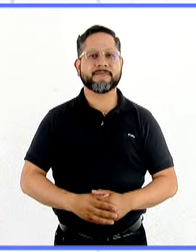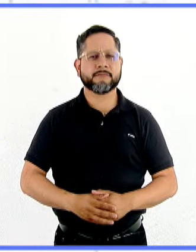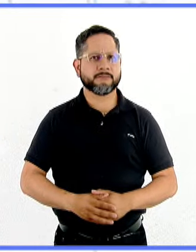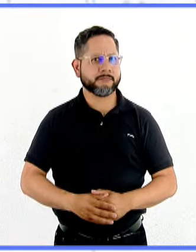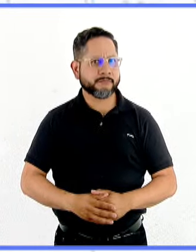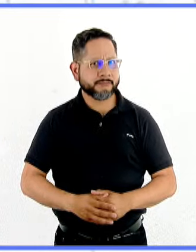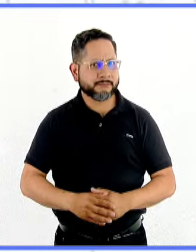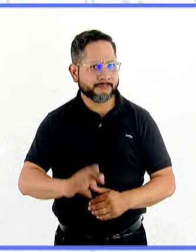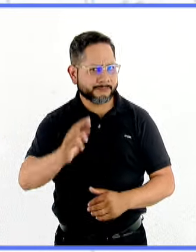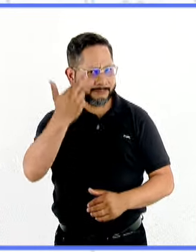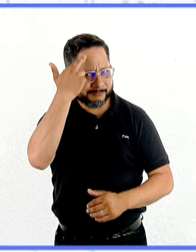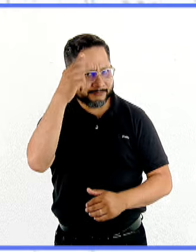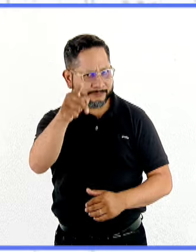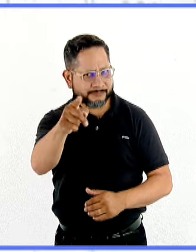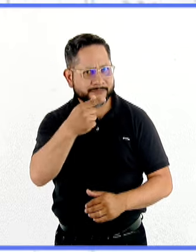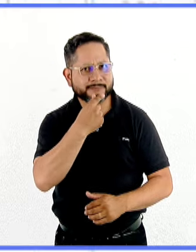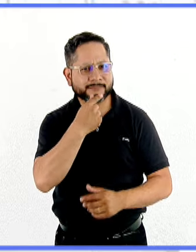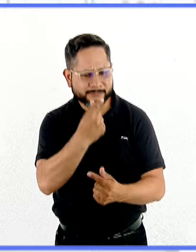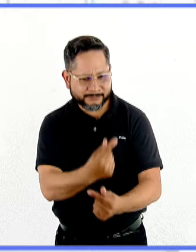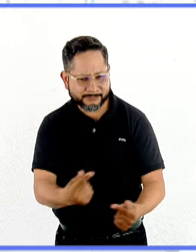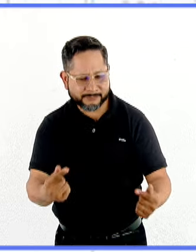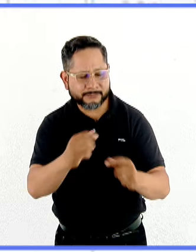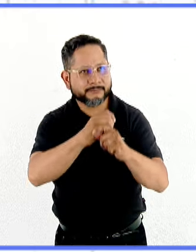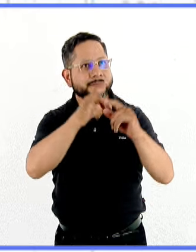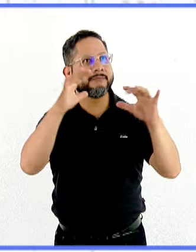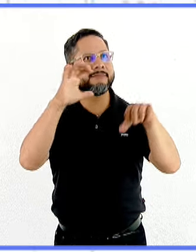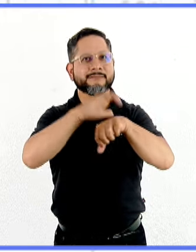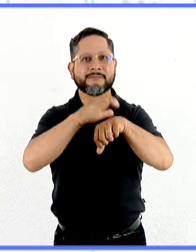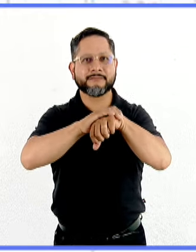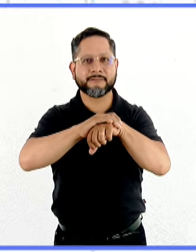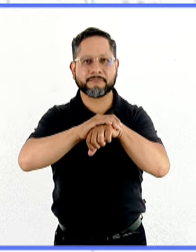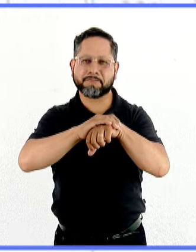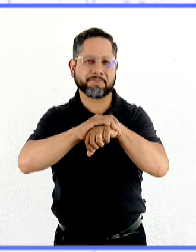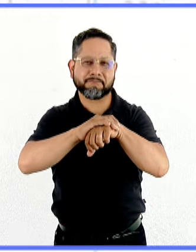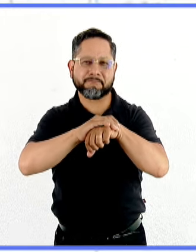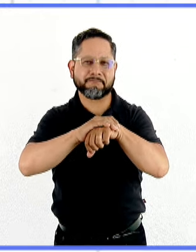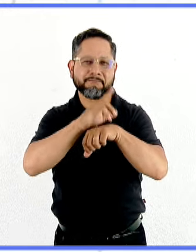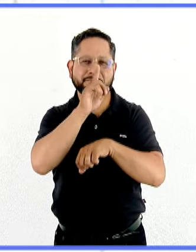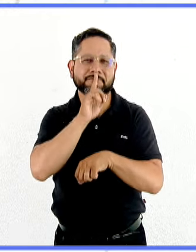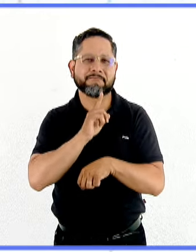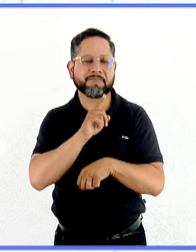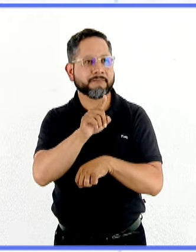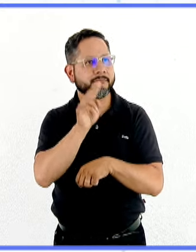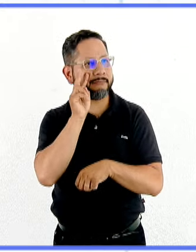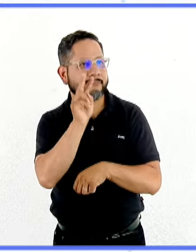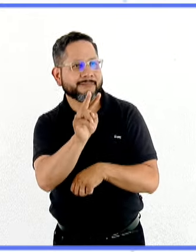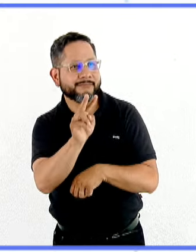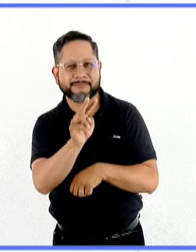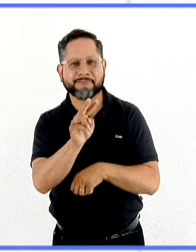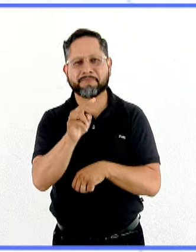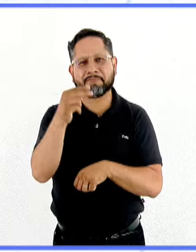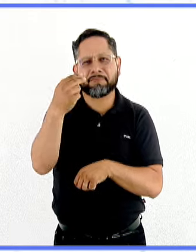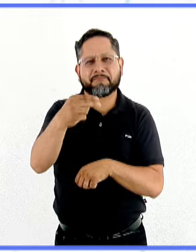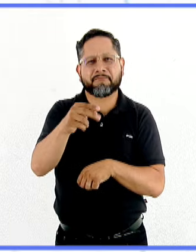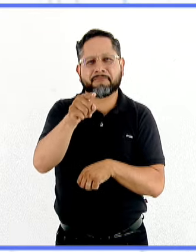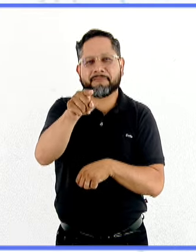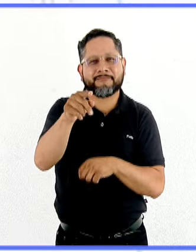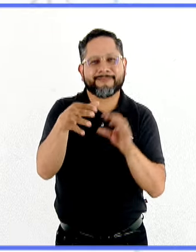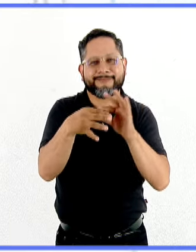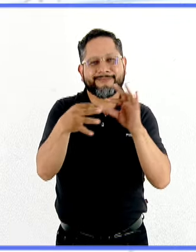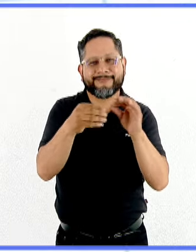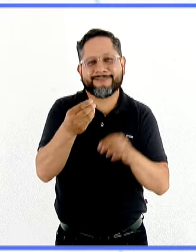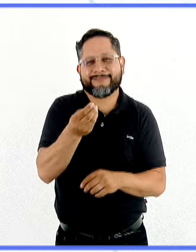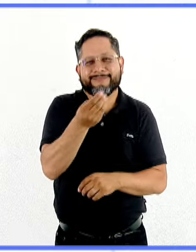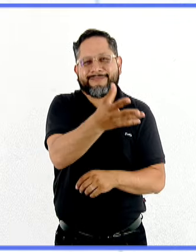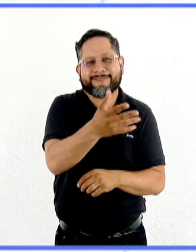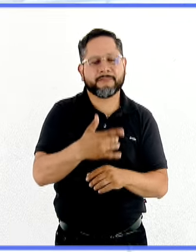¿Recuerdas si en tu infancia tuviste algún amigo imaginario? Es un personaje invisible, nombrado y referido como